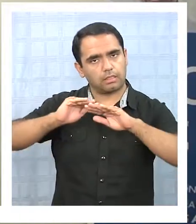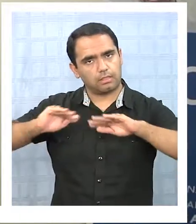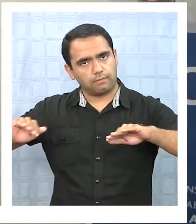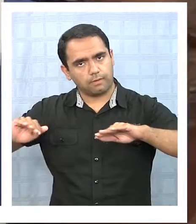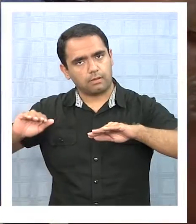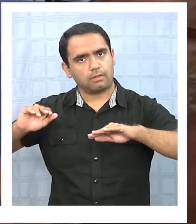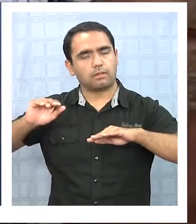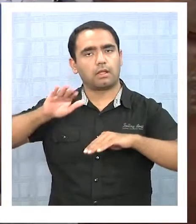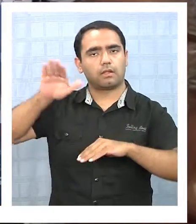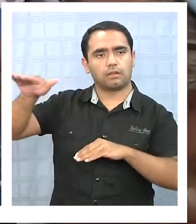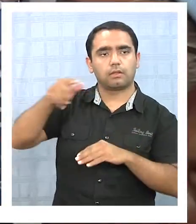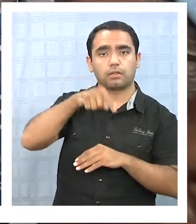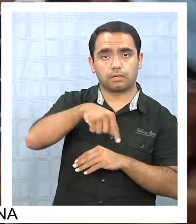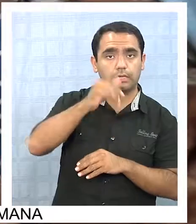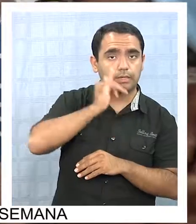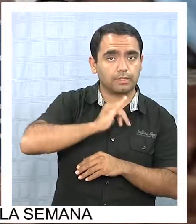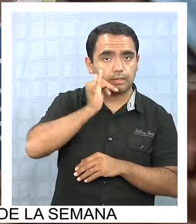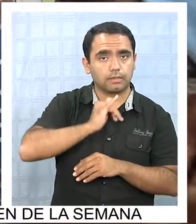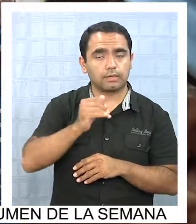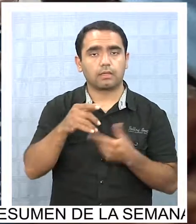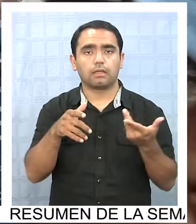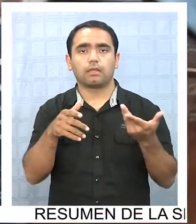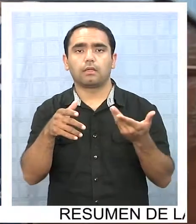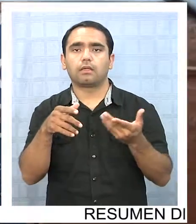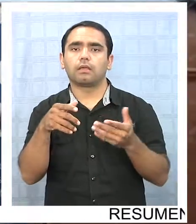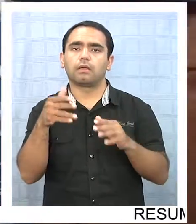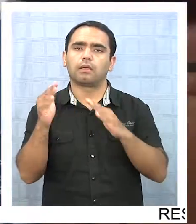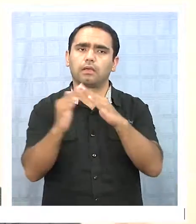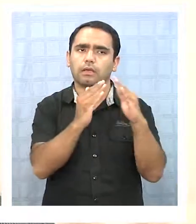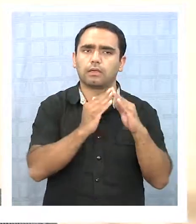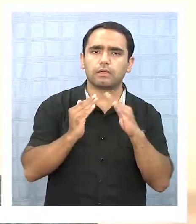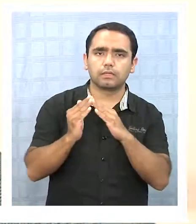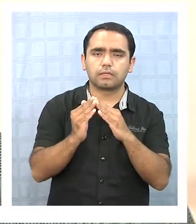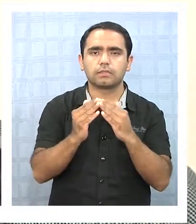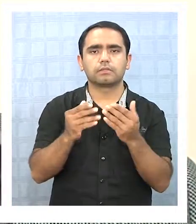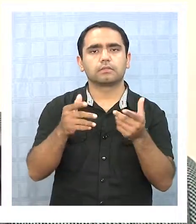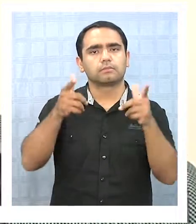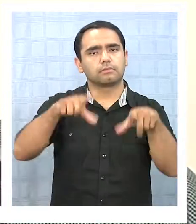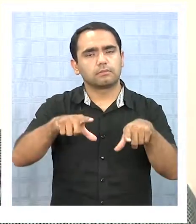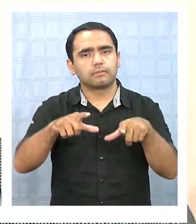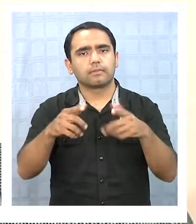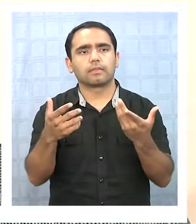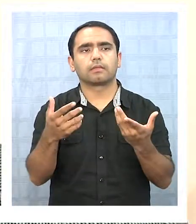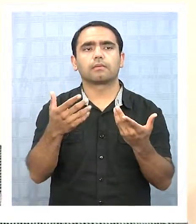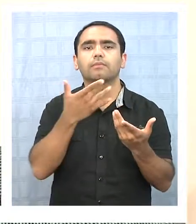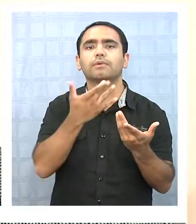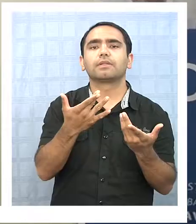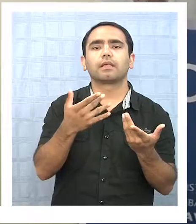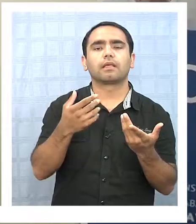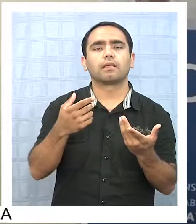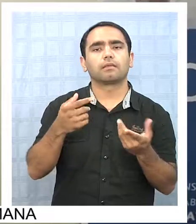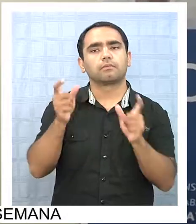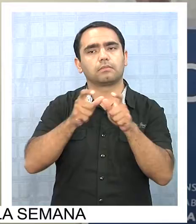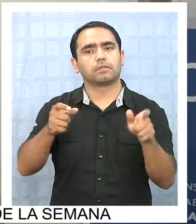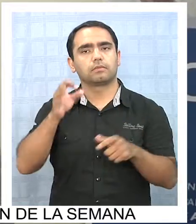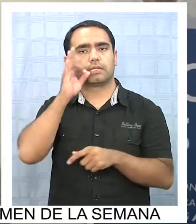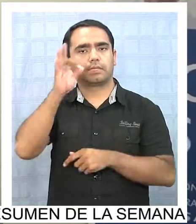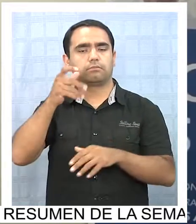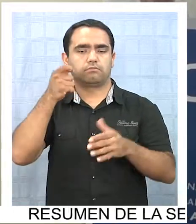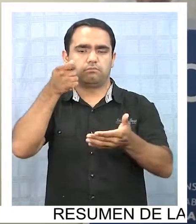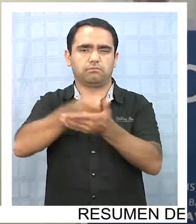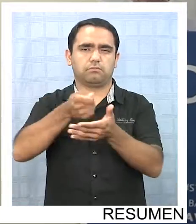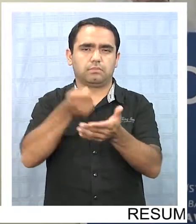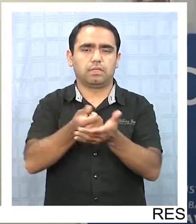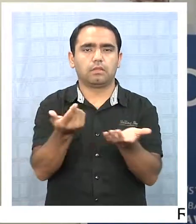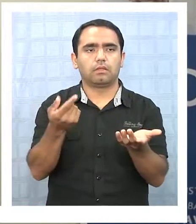Hospicio, en el caso de Iquique, la oferta inmobiliaria de vivienda está altamente concentrada en los sectores de más alto ingreso. Hoy